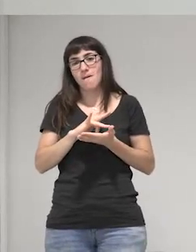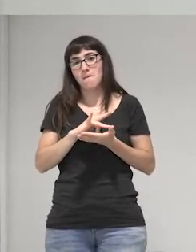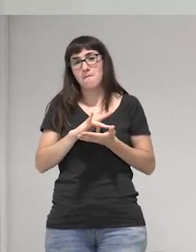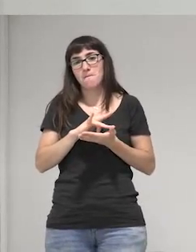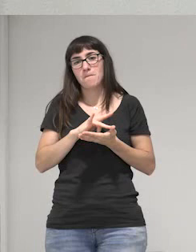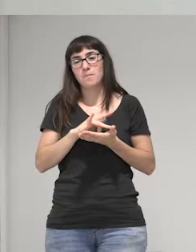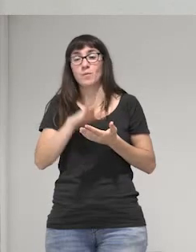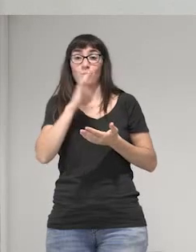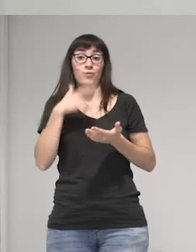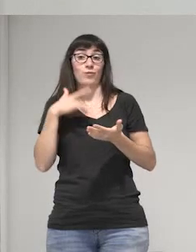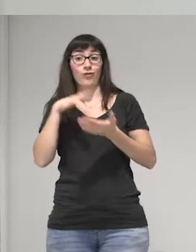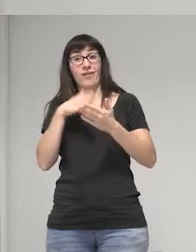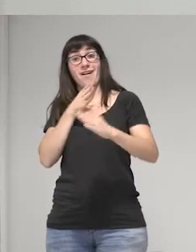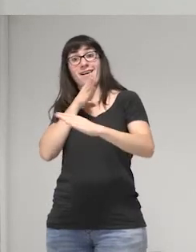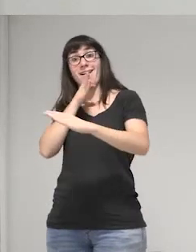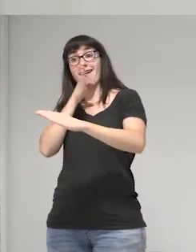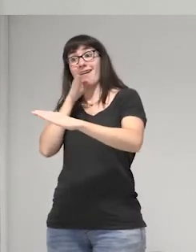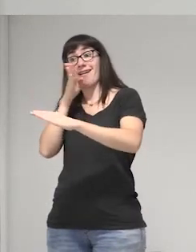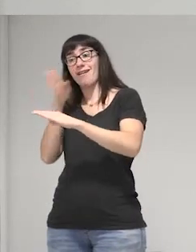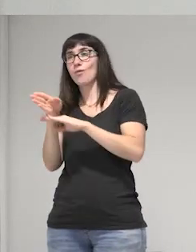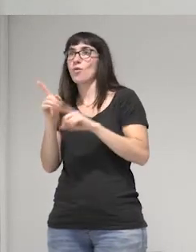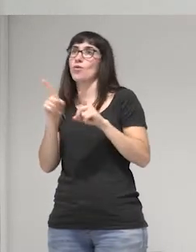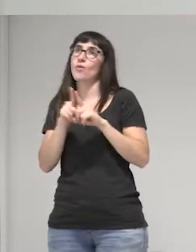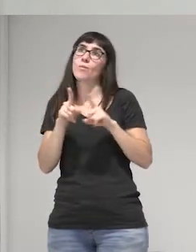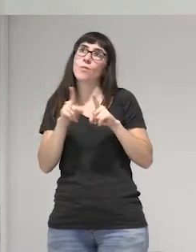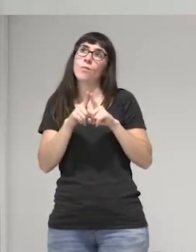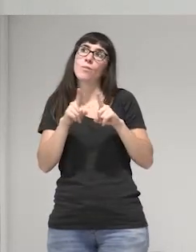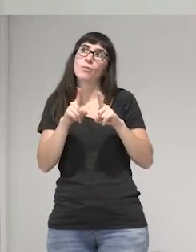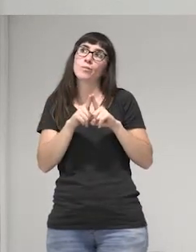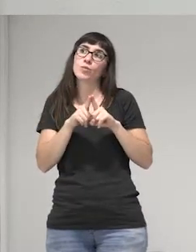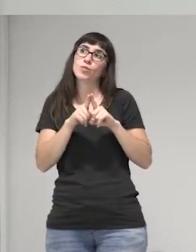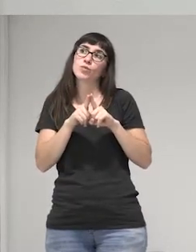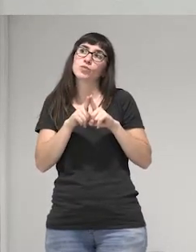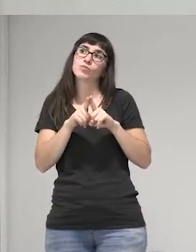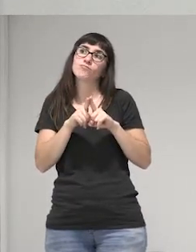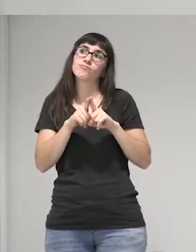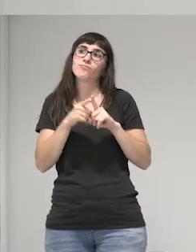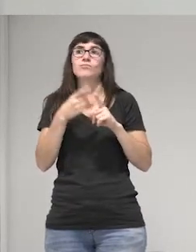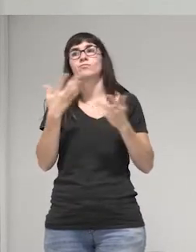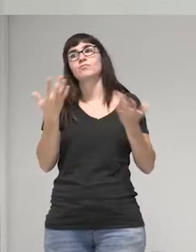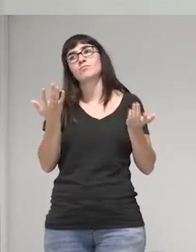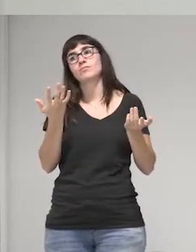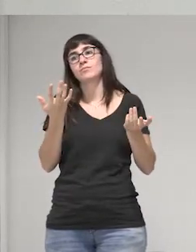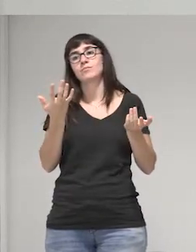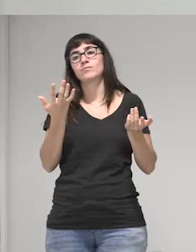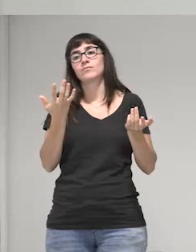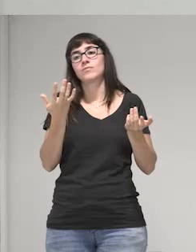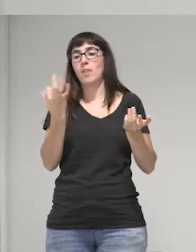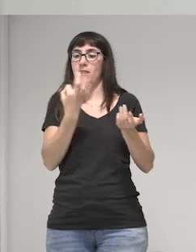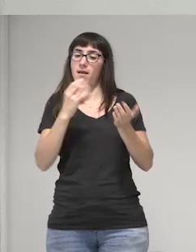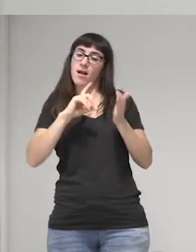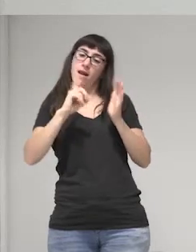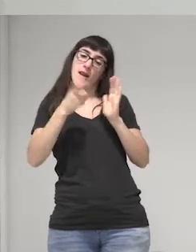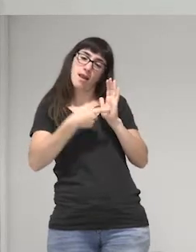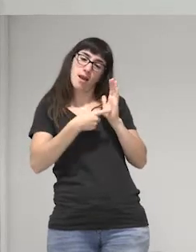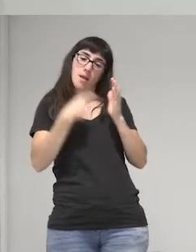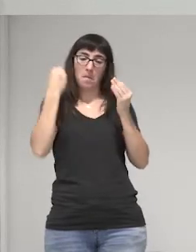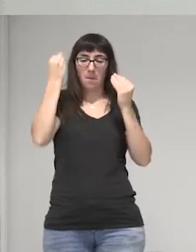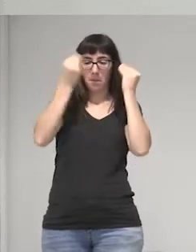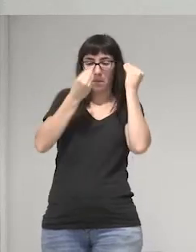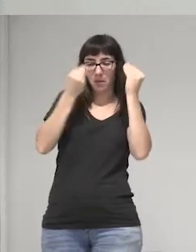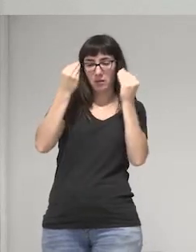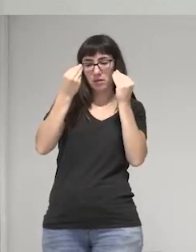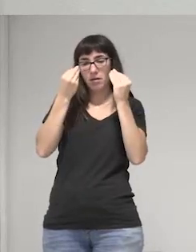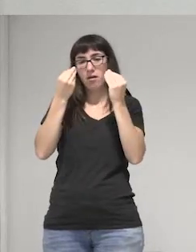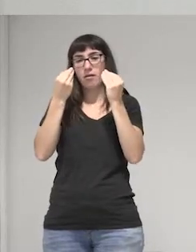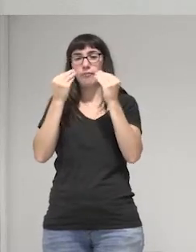porque cuando llegamos era así era que bueno hay que revisar la ley hay que consensuarla